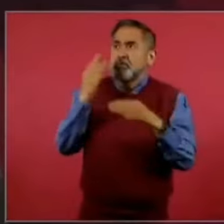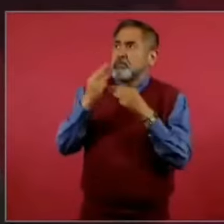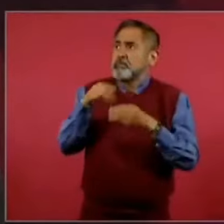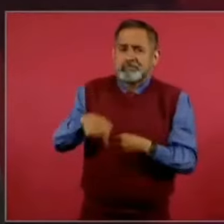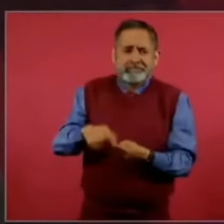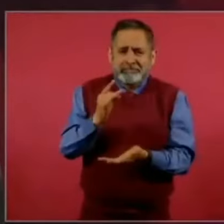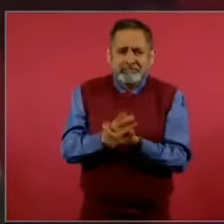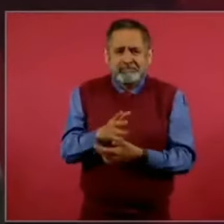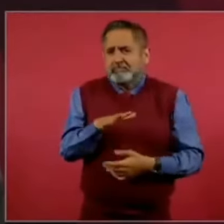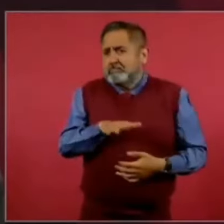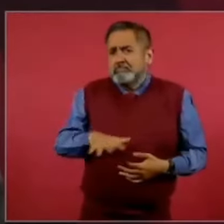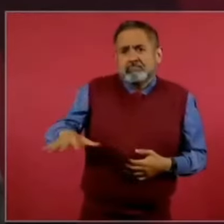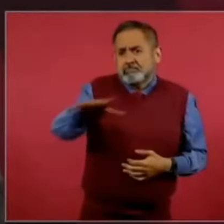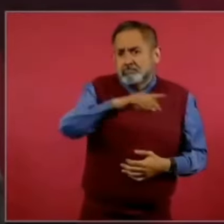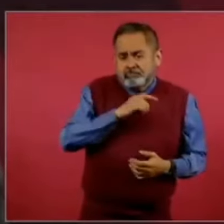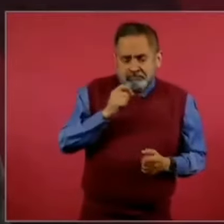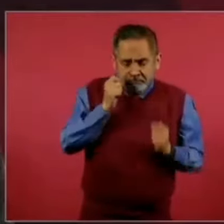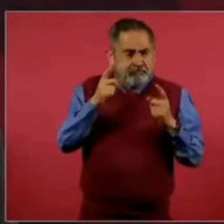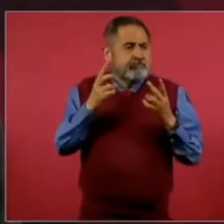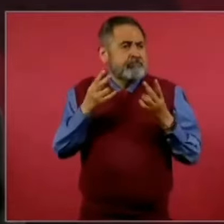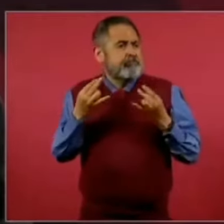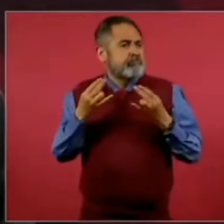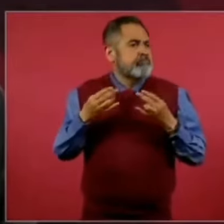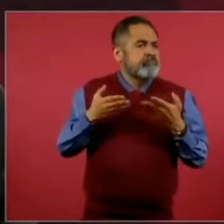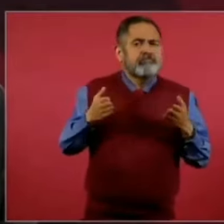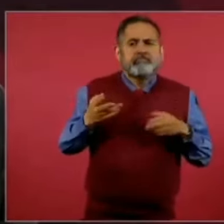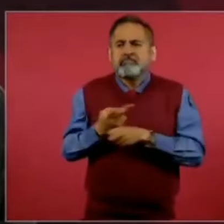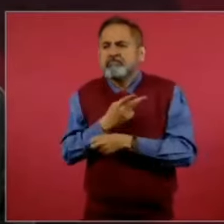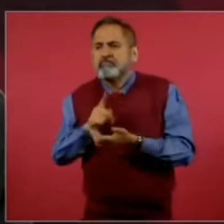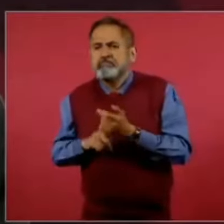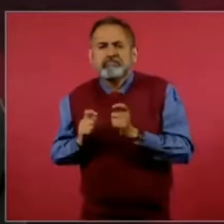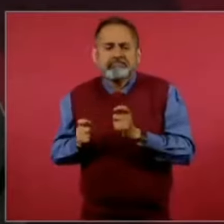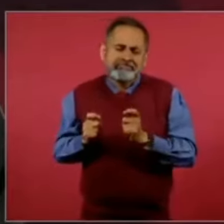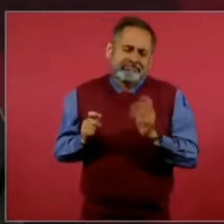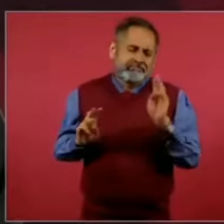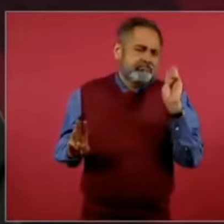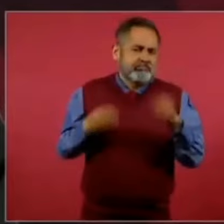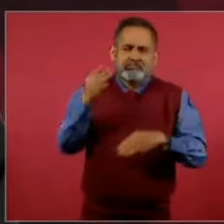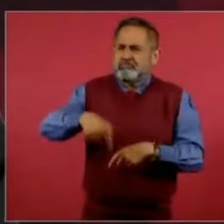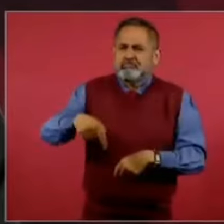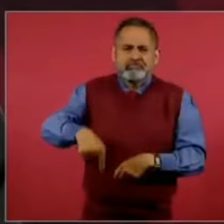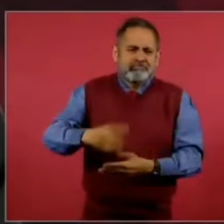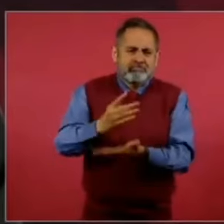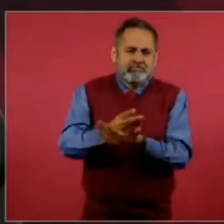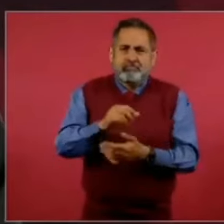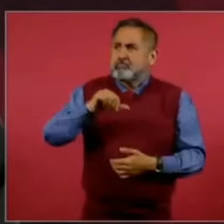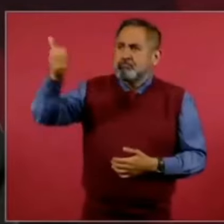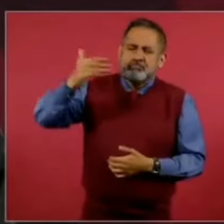no visto,